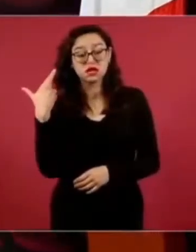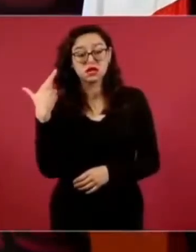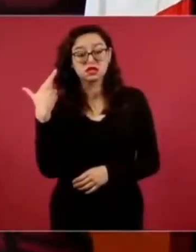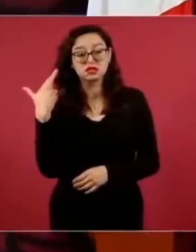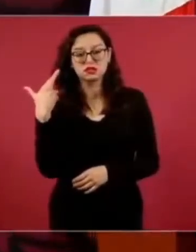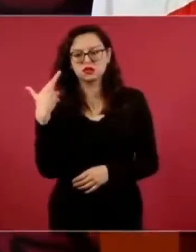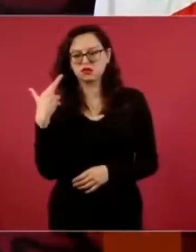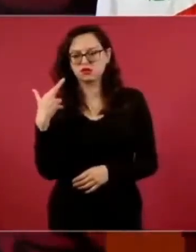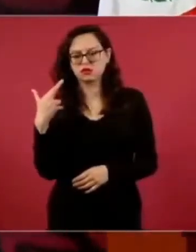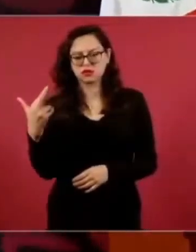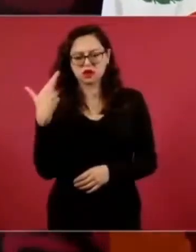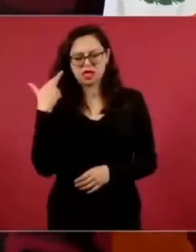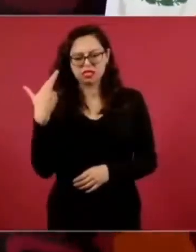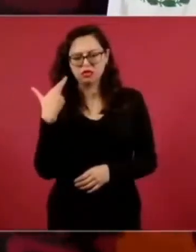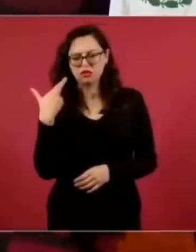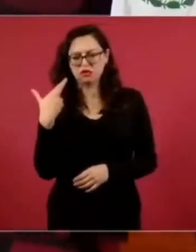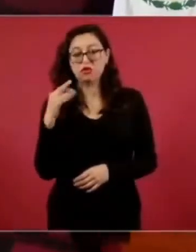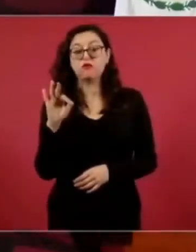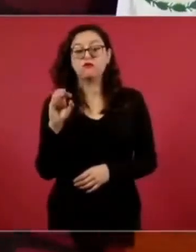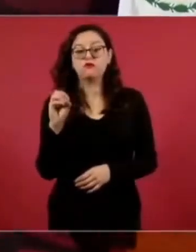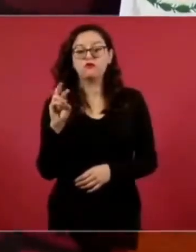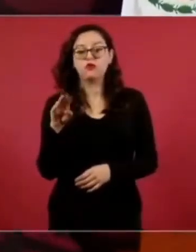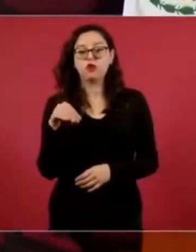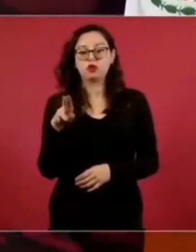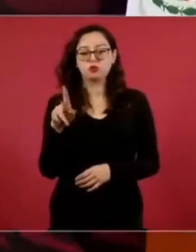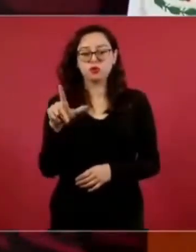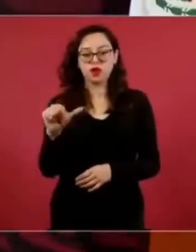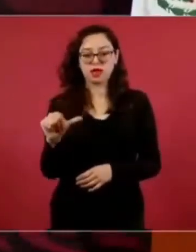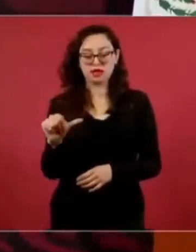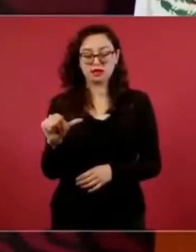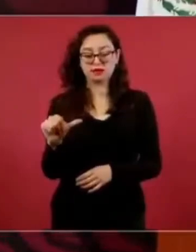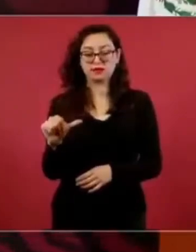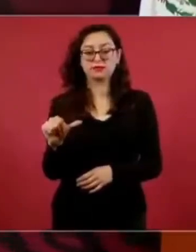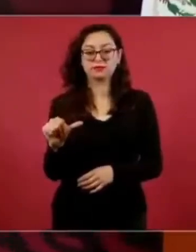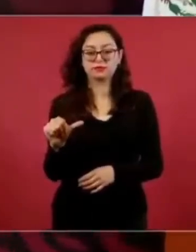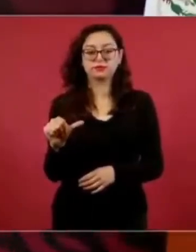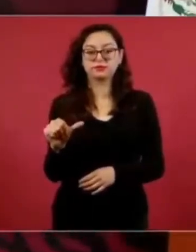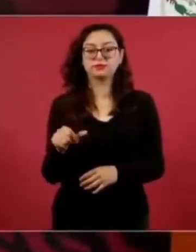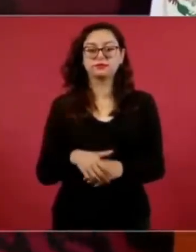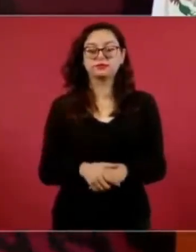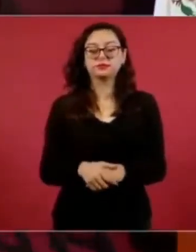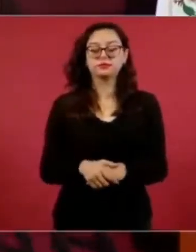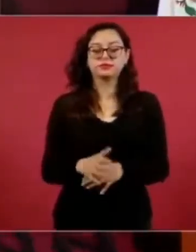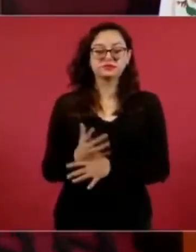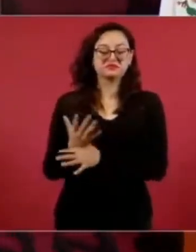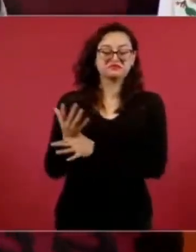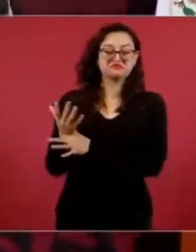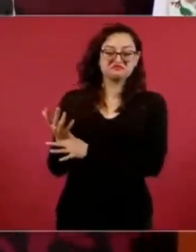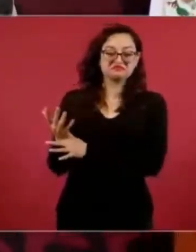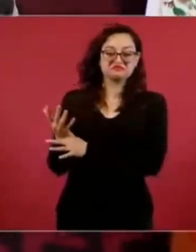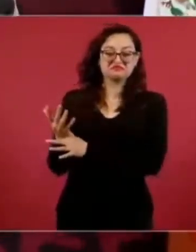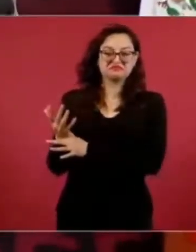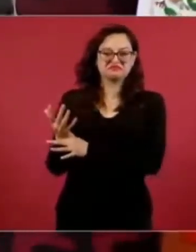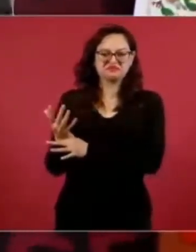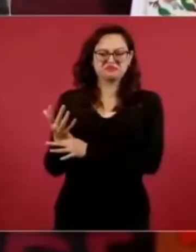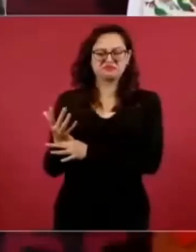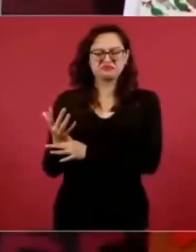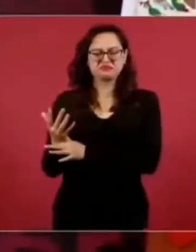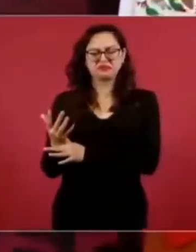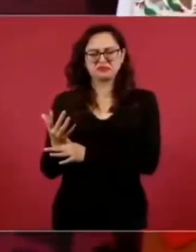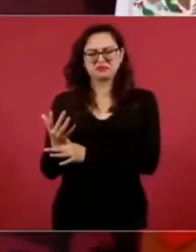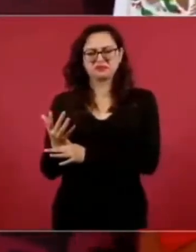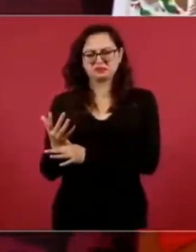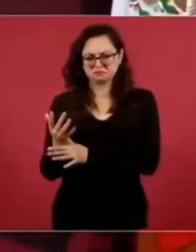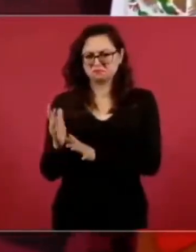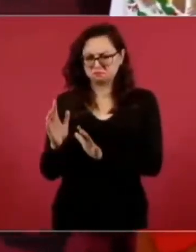fórmula, se preguntaba y